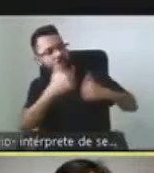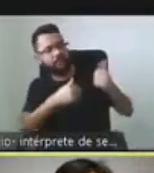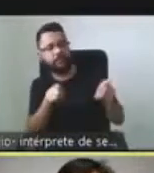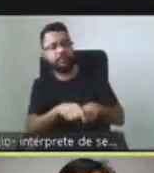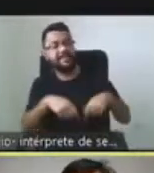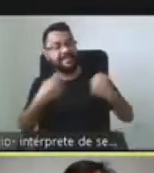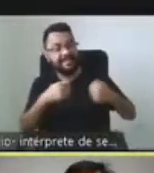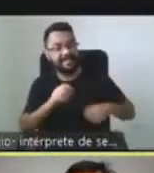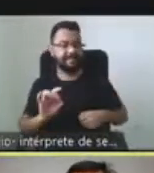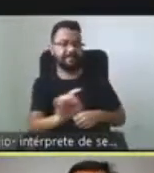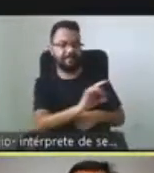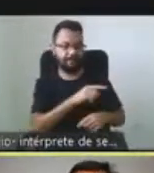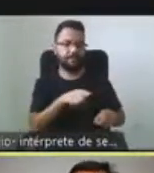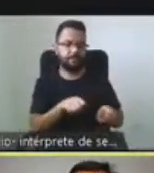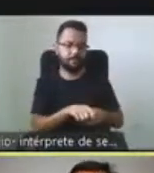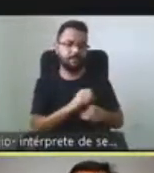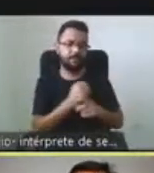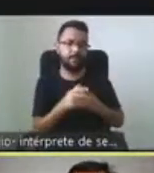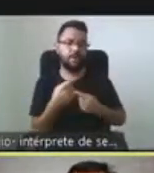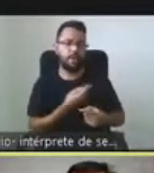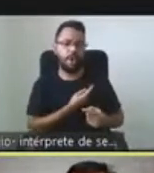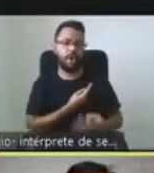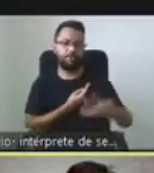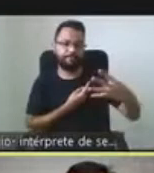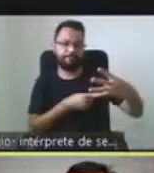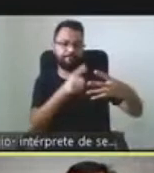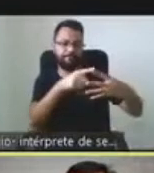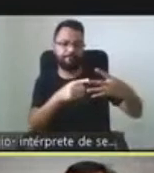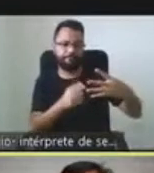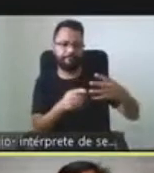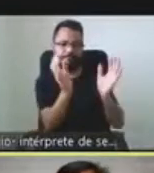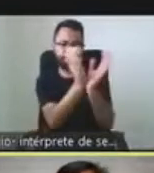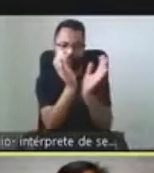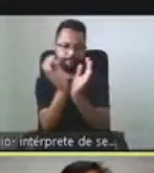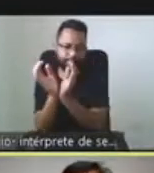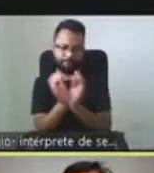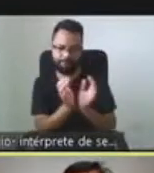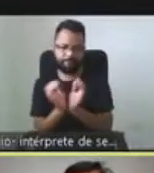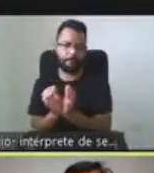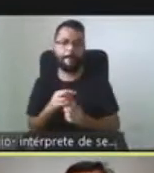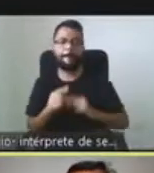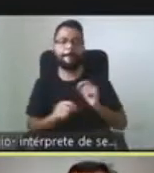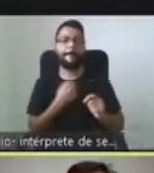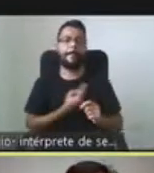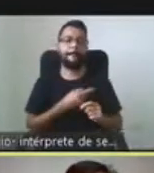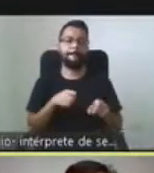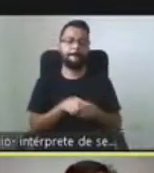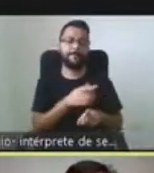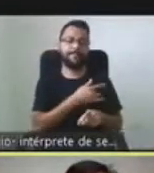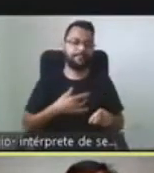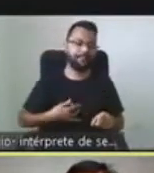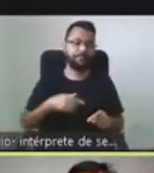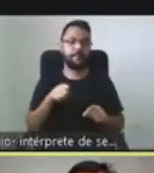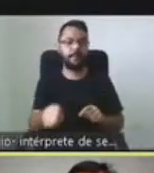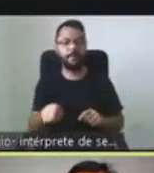sociosanitarias. Tuvimos cuatro categorías básicas. La parte de salud y ellos hablaban del desconocimiento,